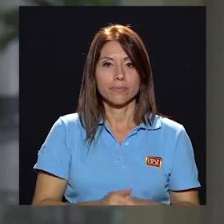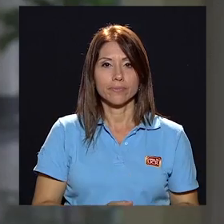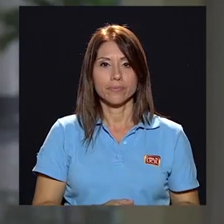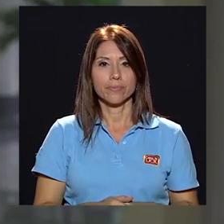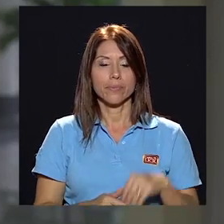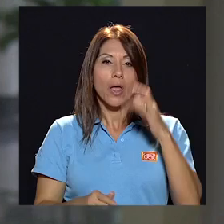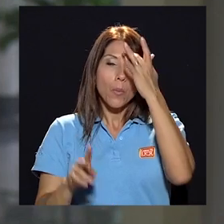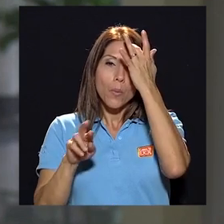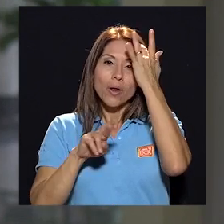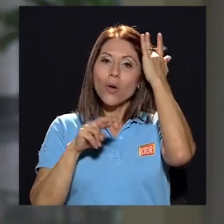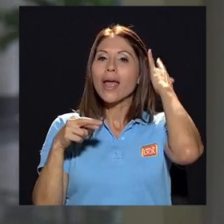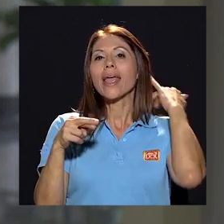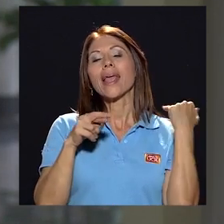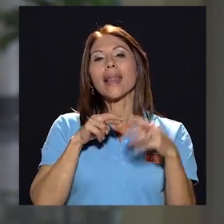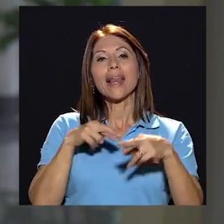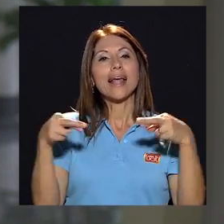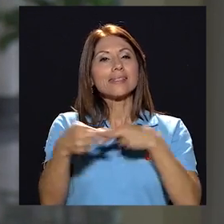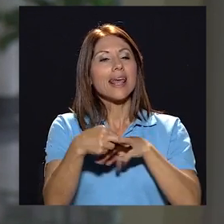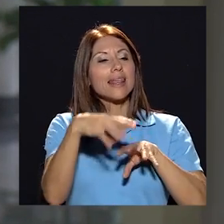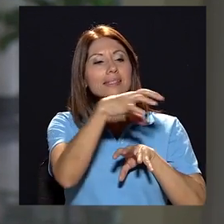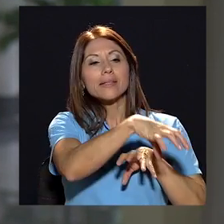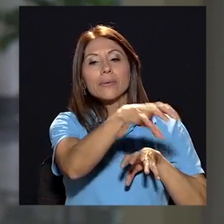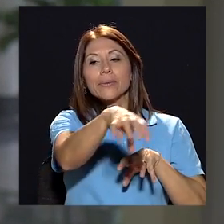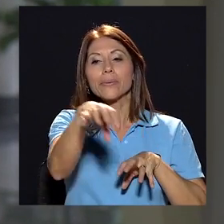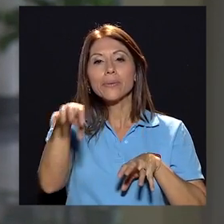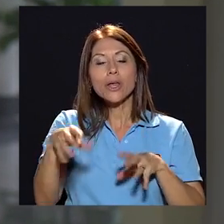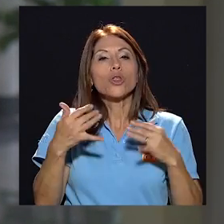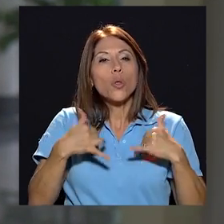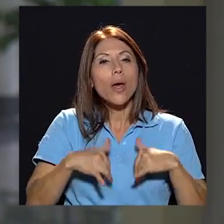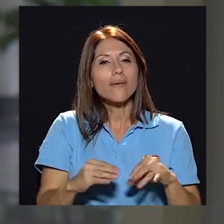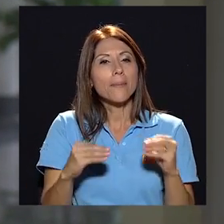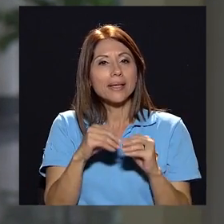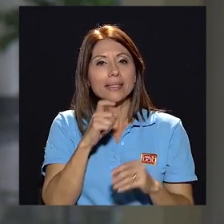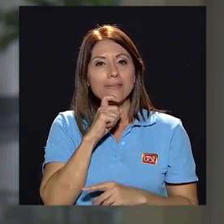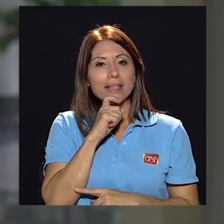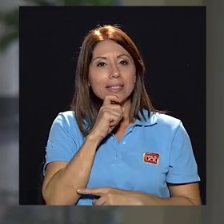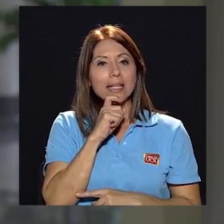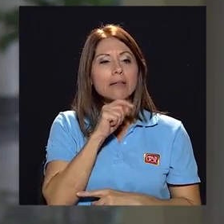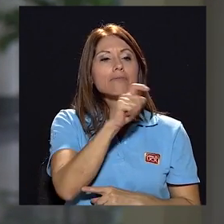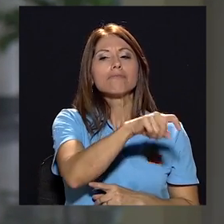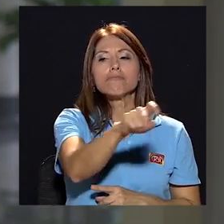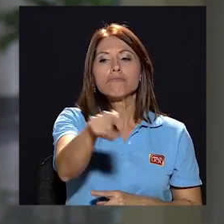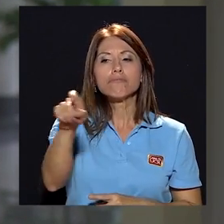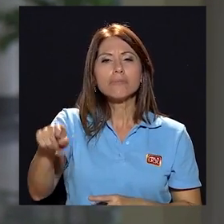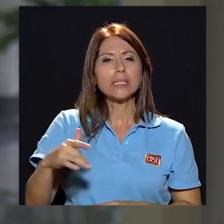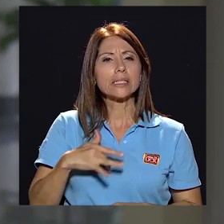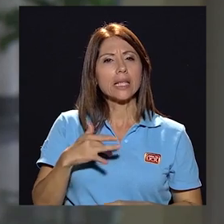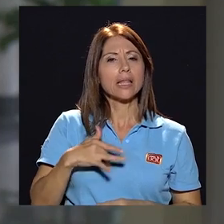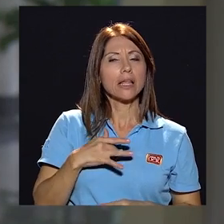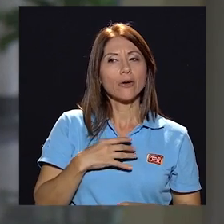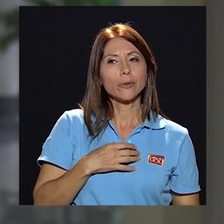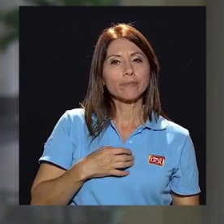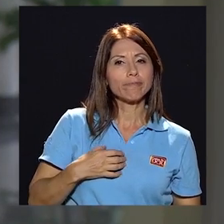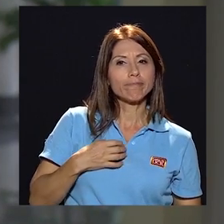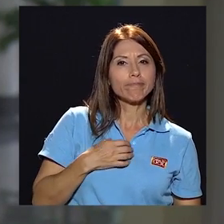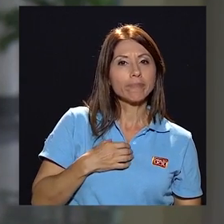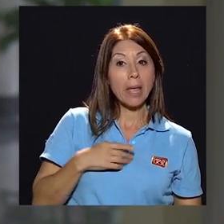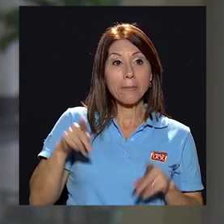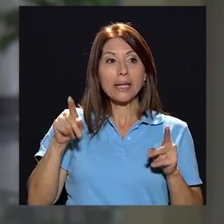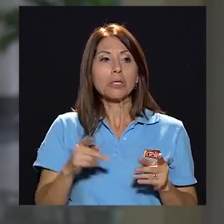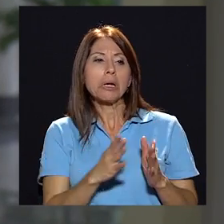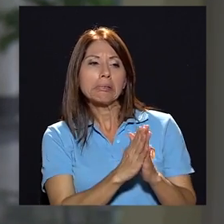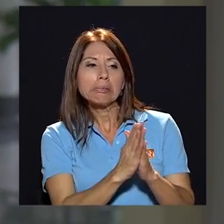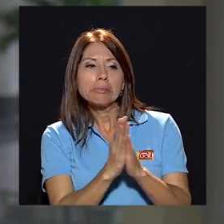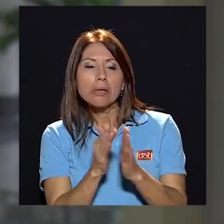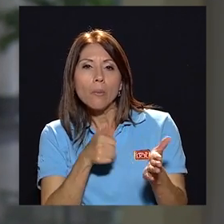en las sedes todavía más difícil porque en las sedes pues hay un resentimiento de que las personas les han solicitado el